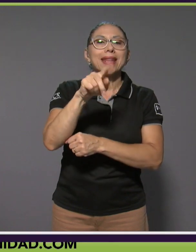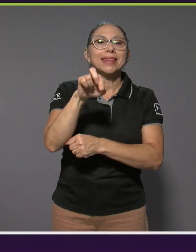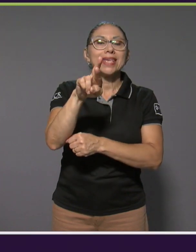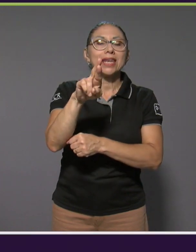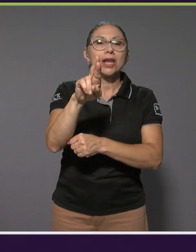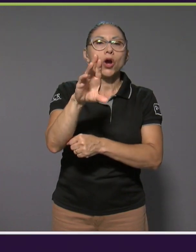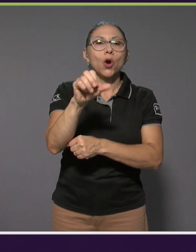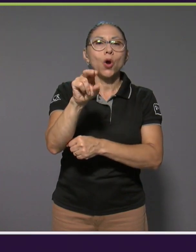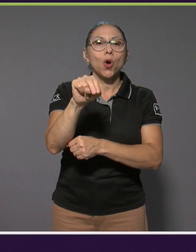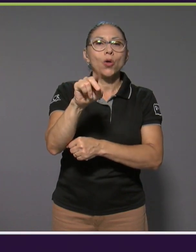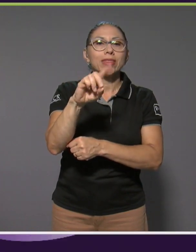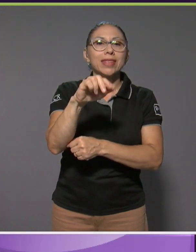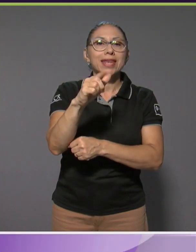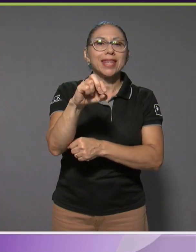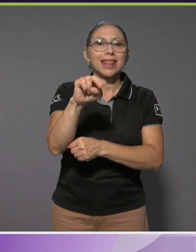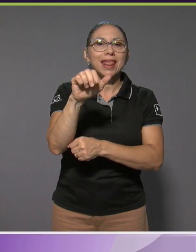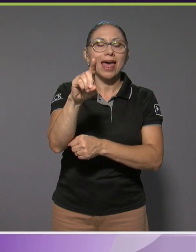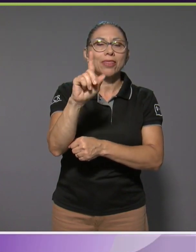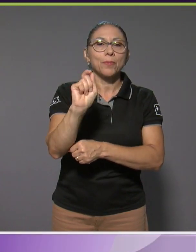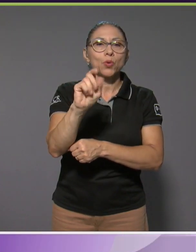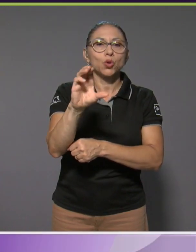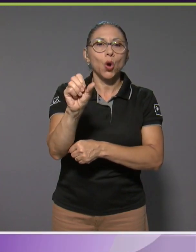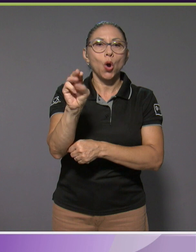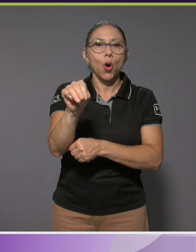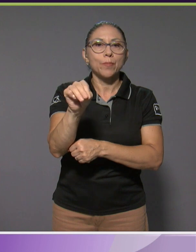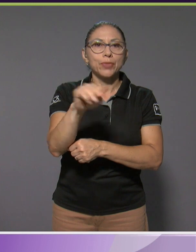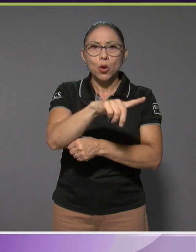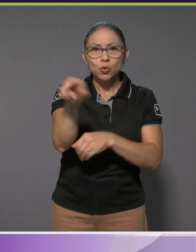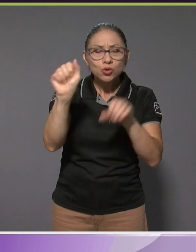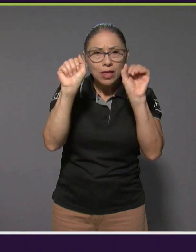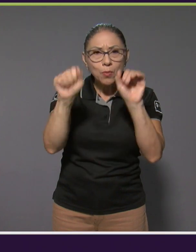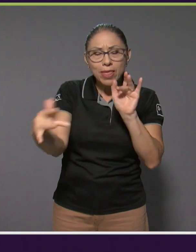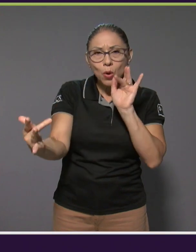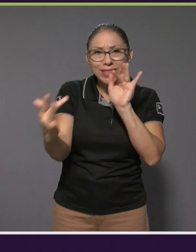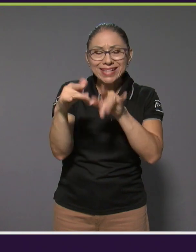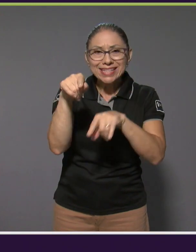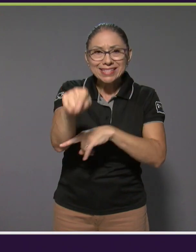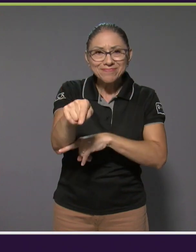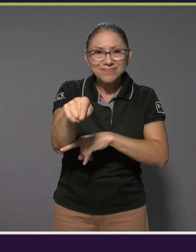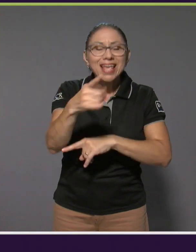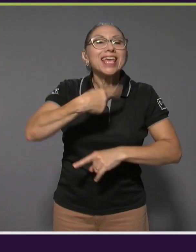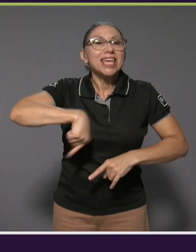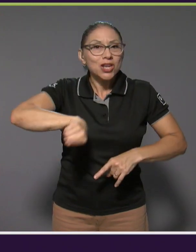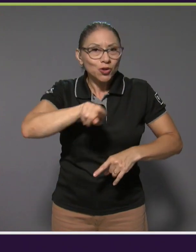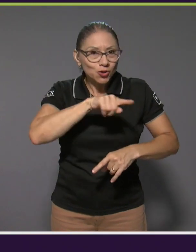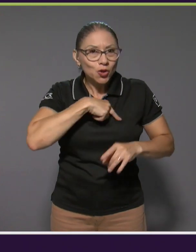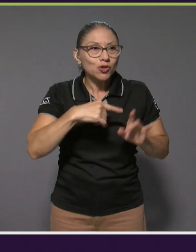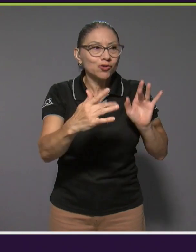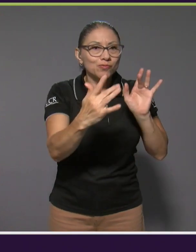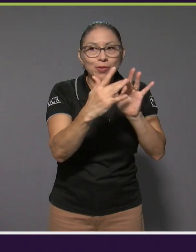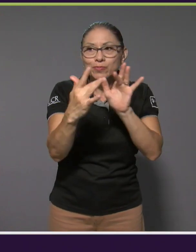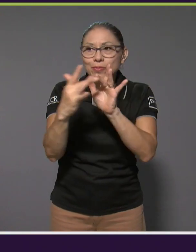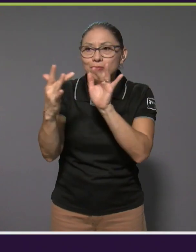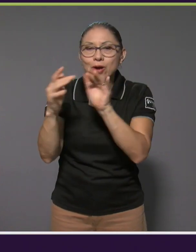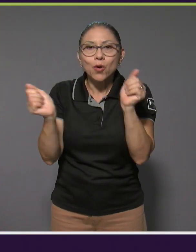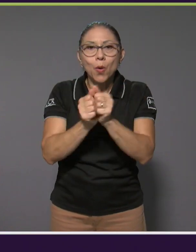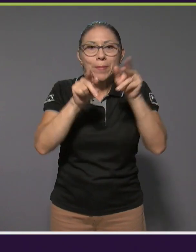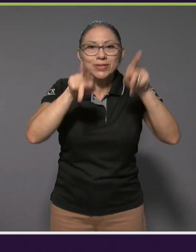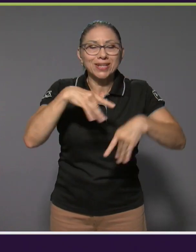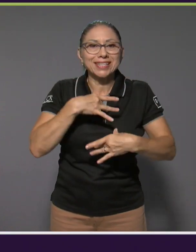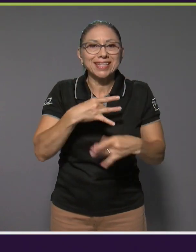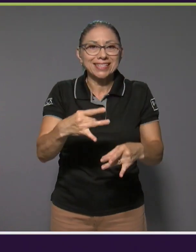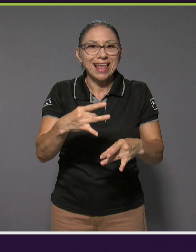estas redes pueden hacer el contacto y nosotros sin duda vamos a comunicarles con las personas interesadas para profundizar,